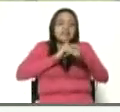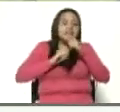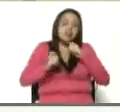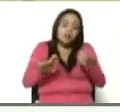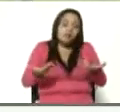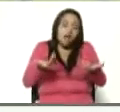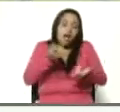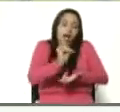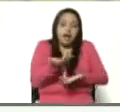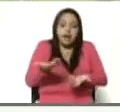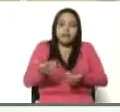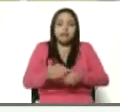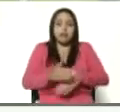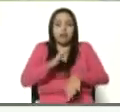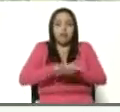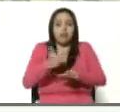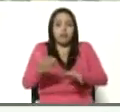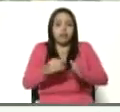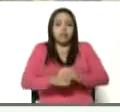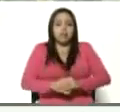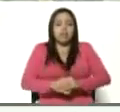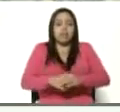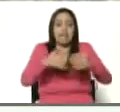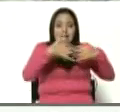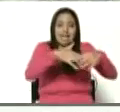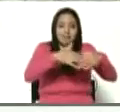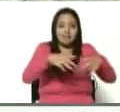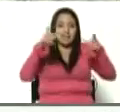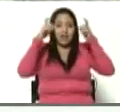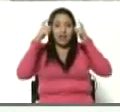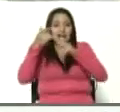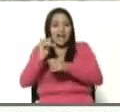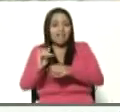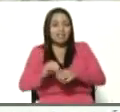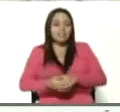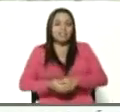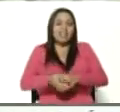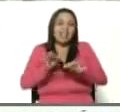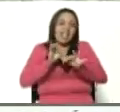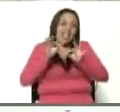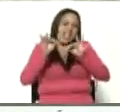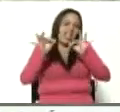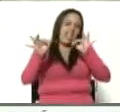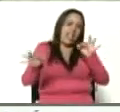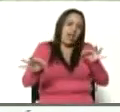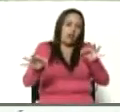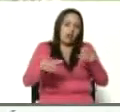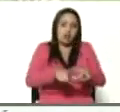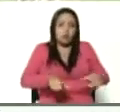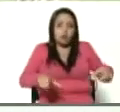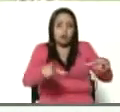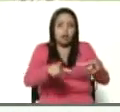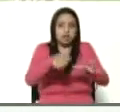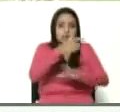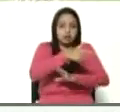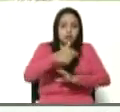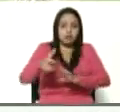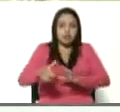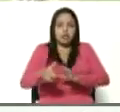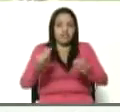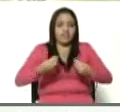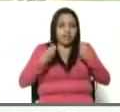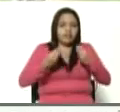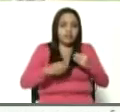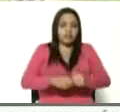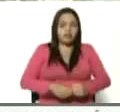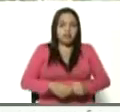por lo general las granjas ganaderas están muy retiradas de los centros poblados y el traslado en su